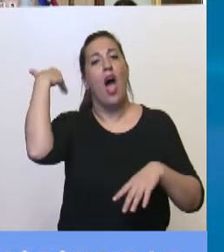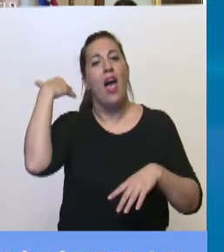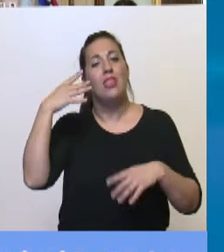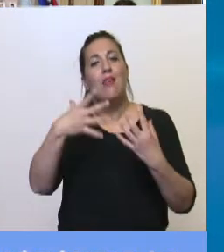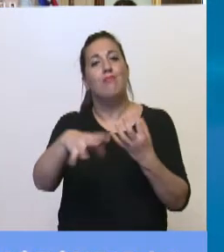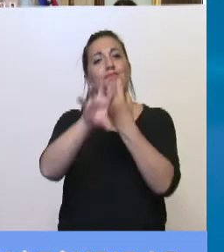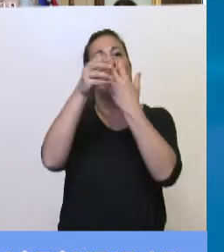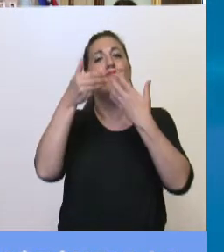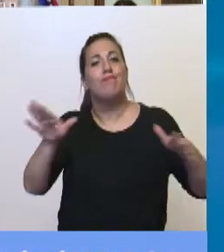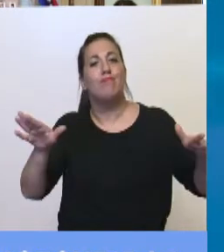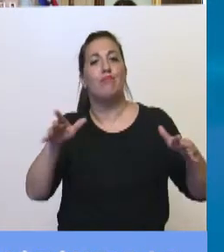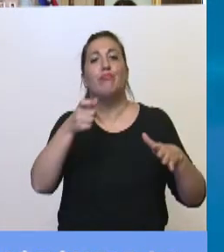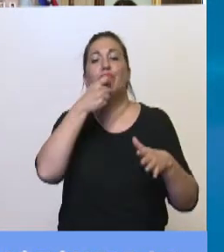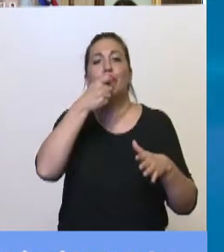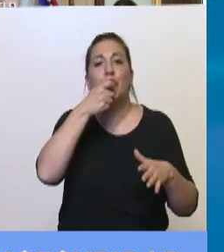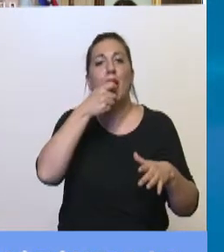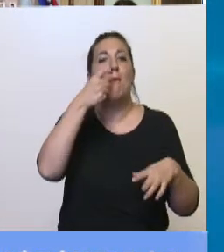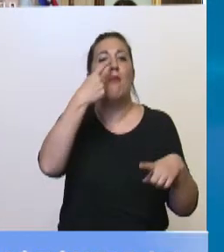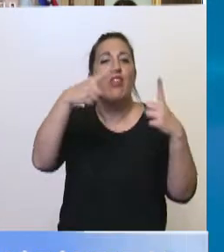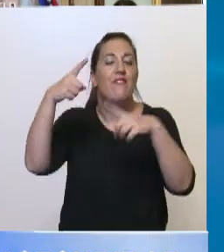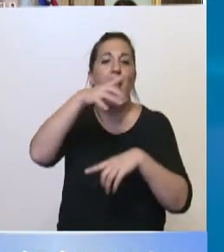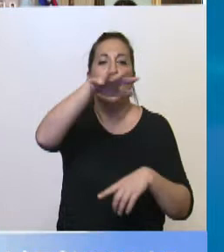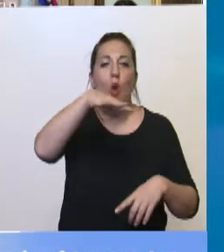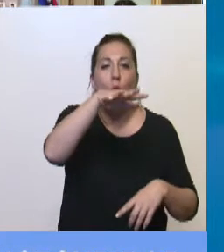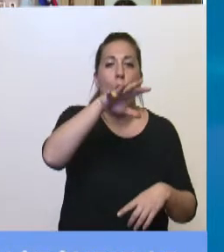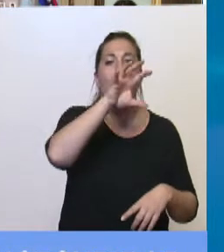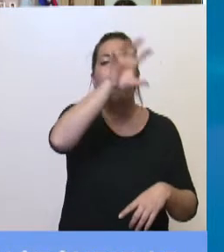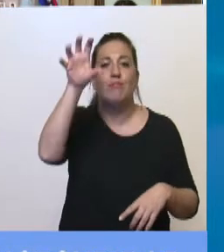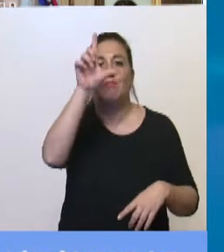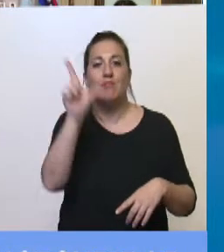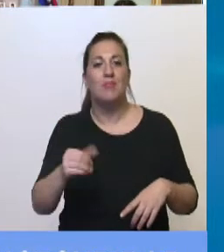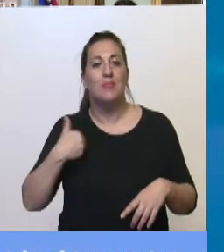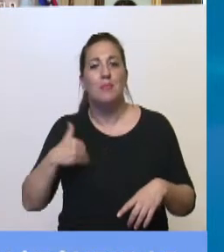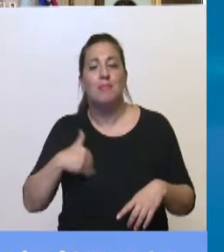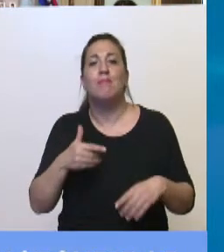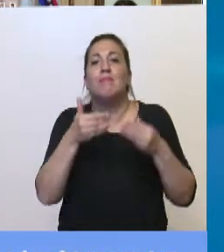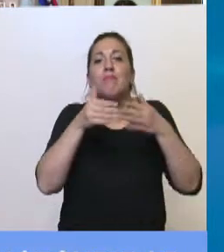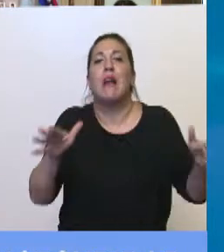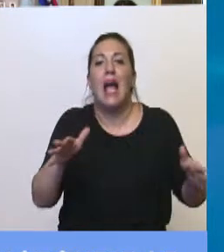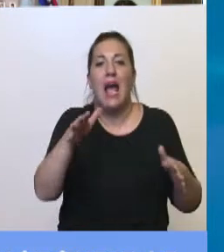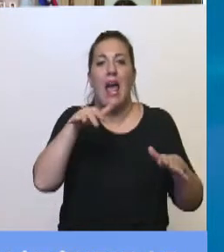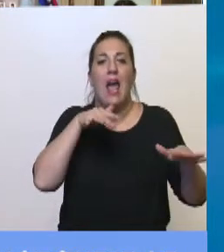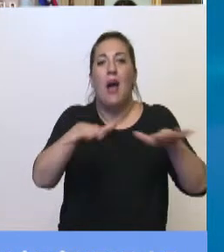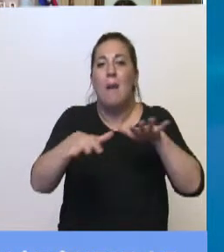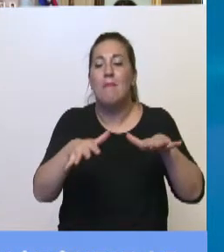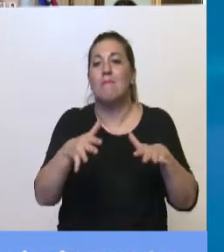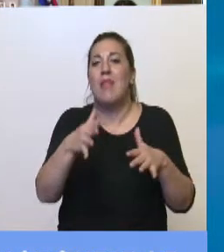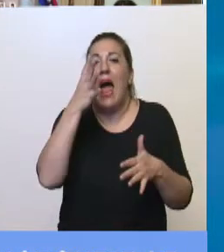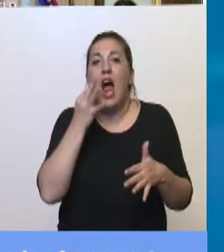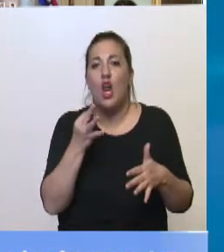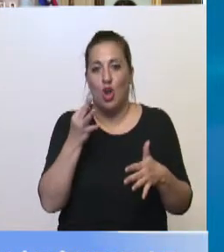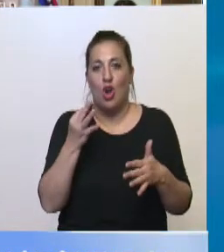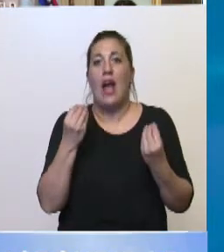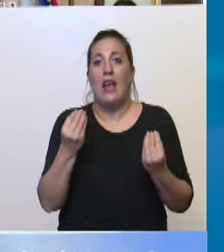videoconferencias de inauguraciones que teníamos en distintos lugares del país, y bueno, poniendo en marcha algo que hoy nos da la posibilidad que,